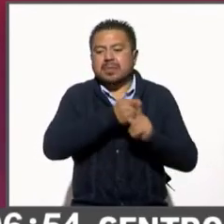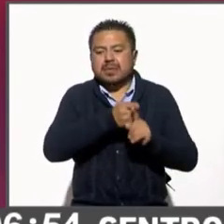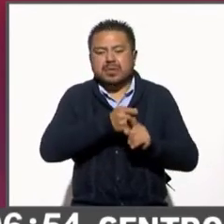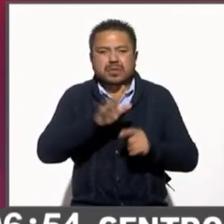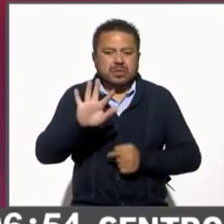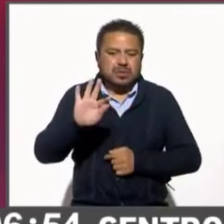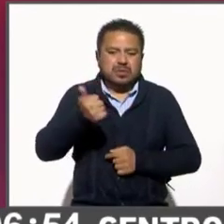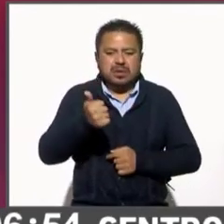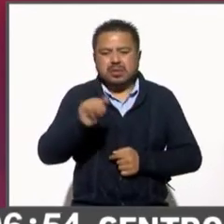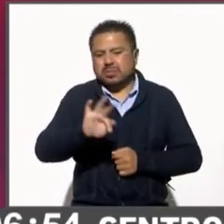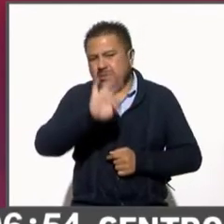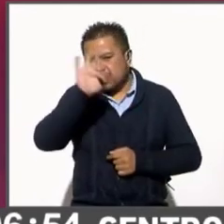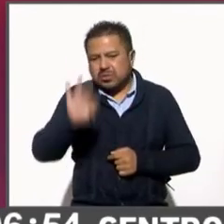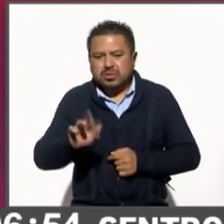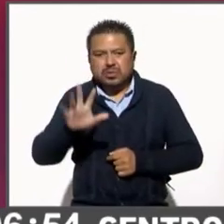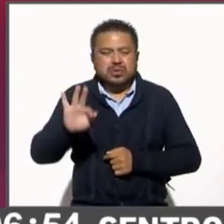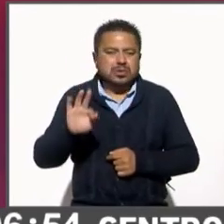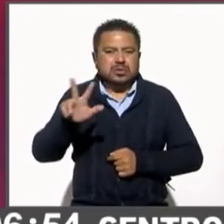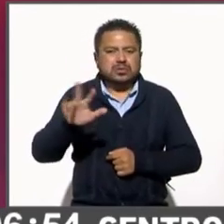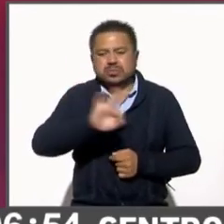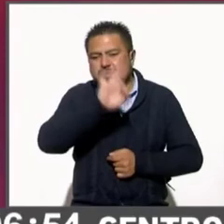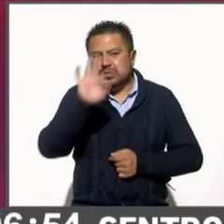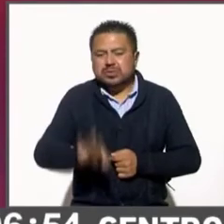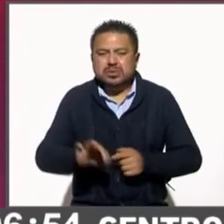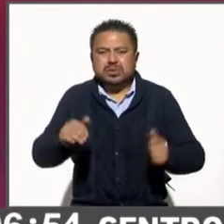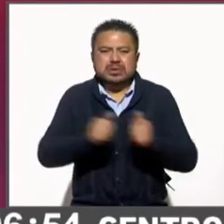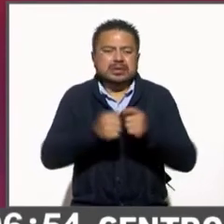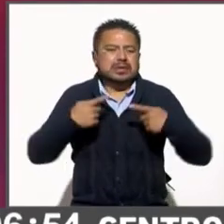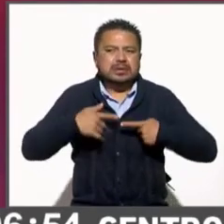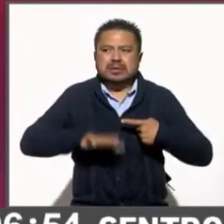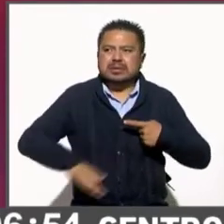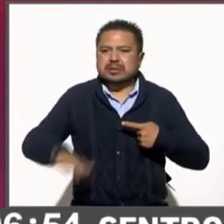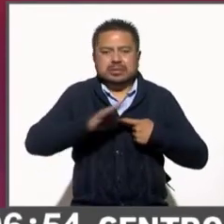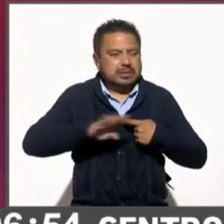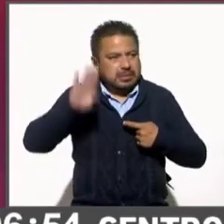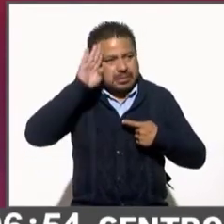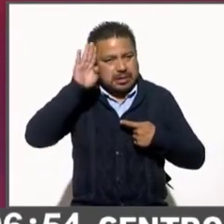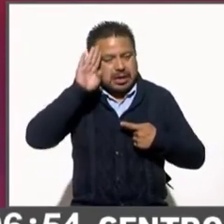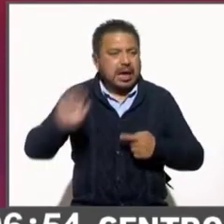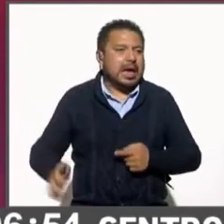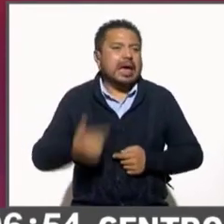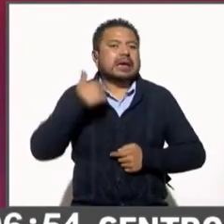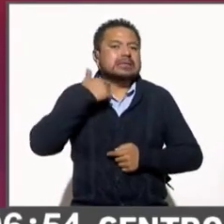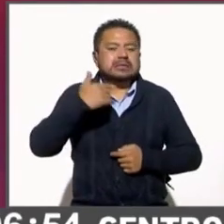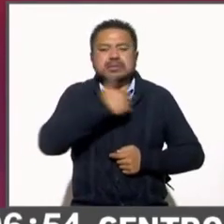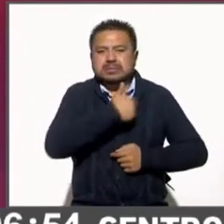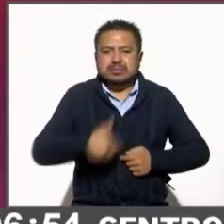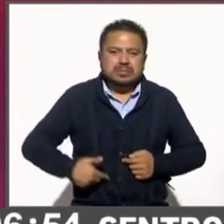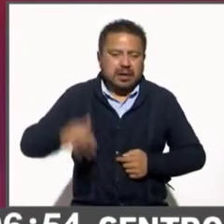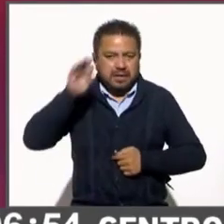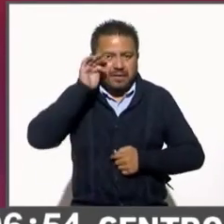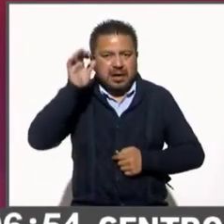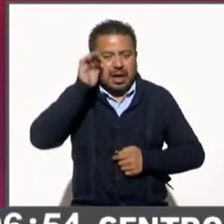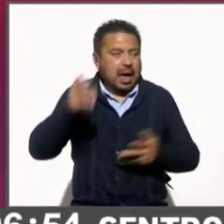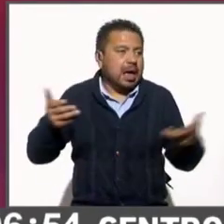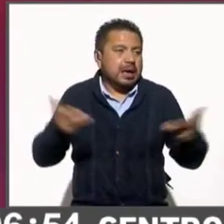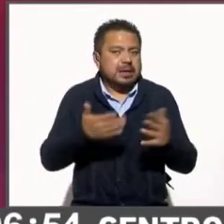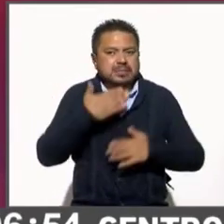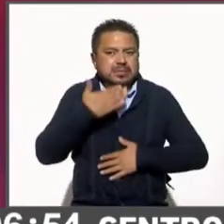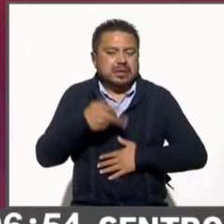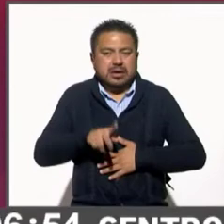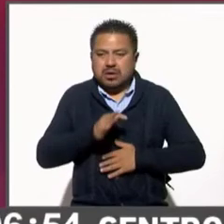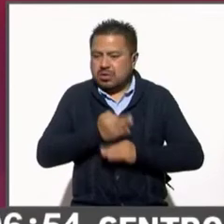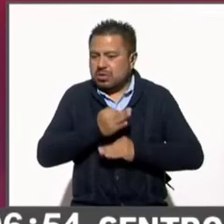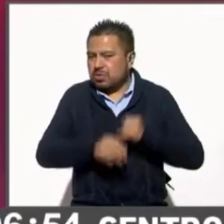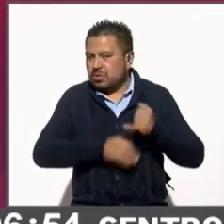48% de la ciudadanía pensaba que el expresidente Calderón lo había hecho bien. Ahora, en el último dato que